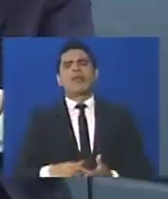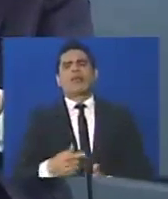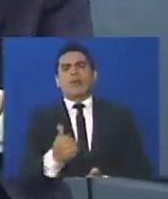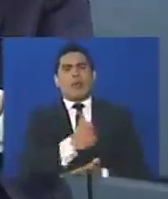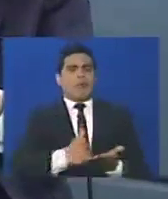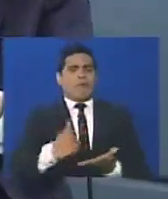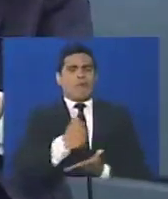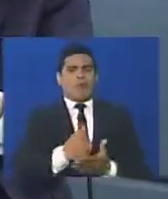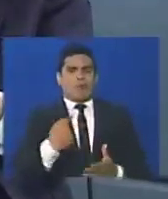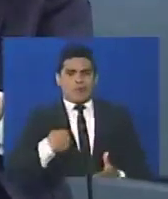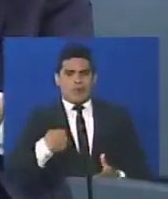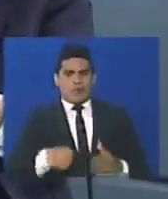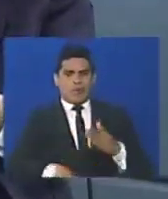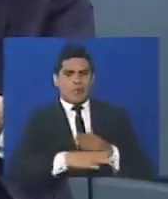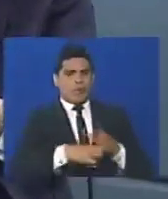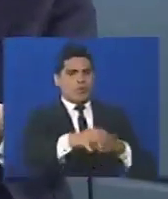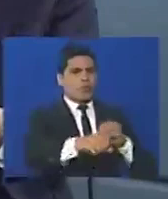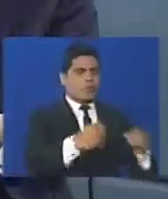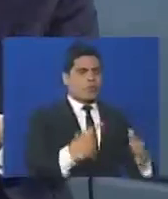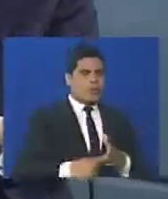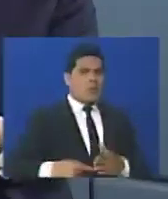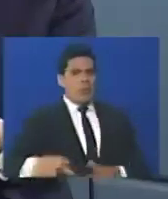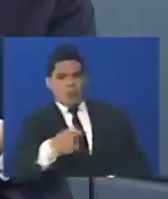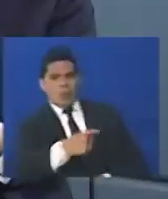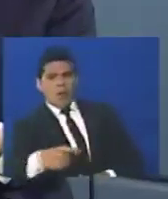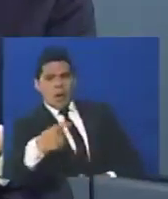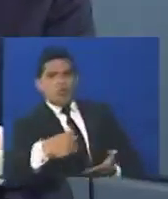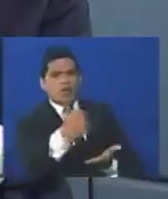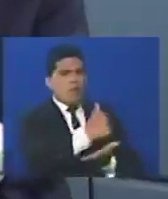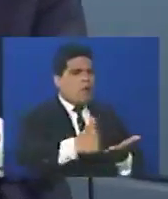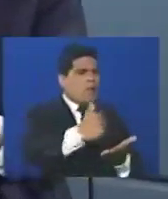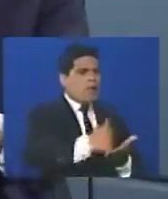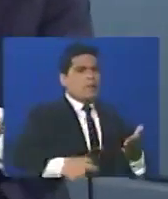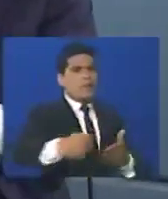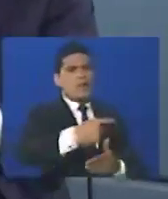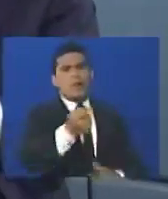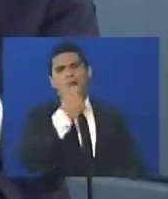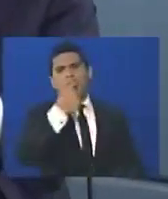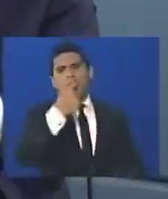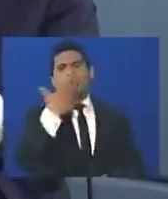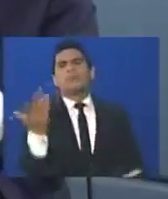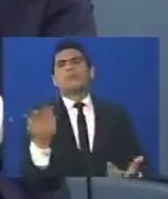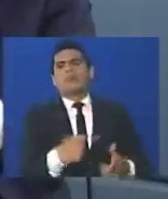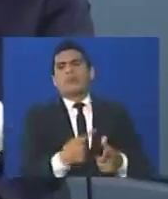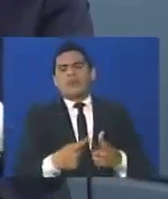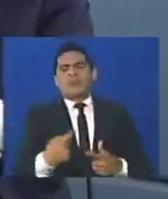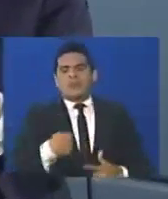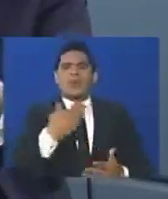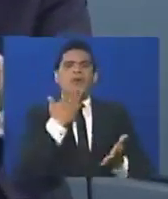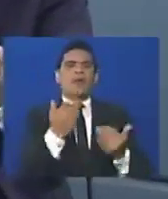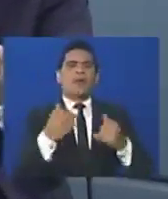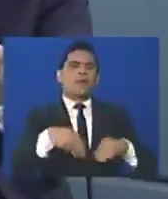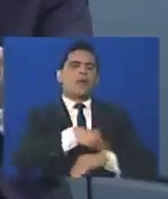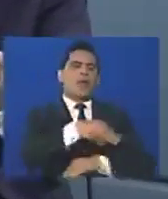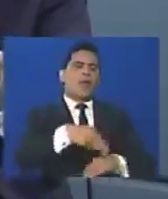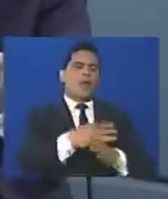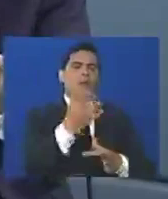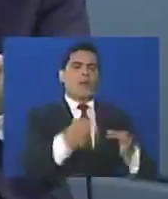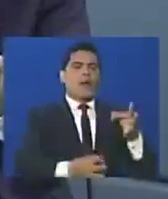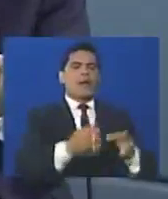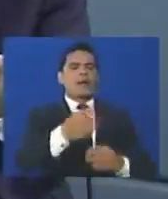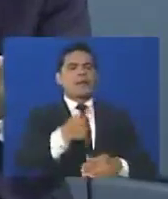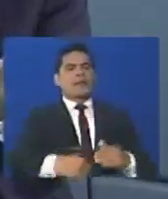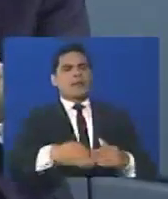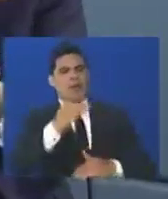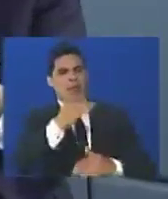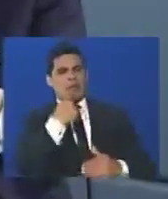yo le compro los remedios a mi suegra y tengo que andar sanqueando en 5 o 6 farmacias para conseguir una medicina, entonces yo le pido a los magistrados, denle una